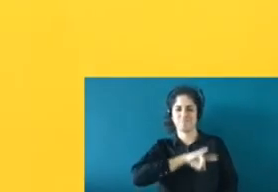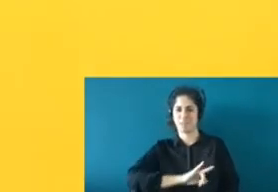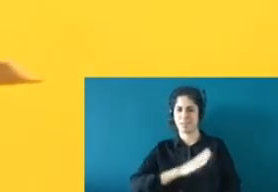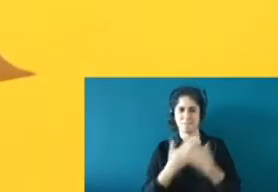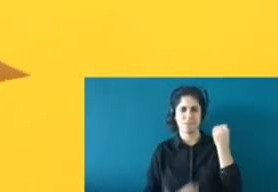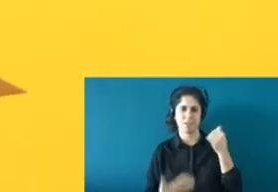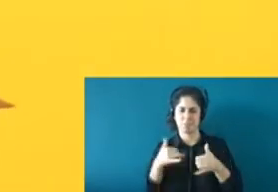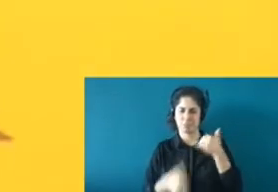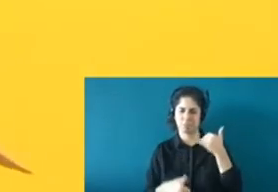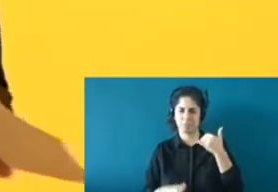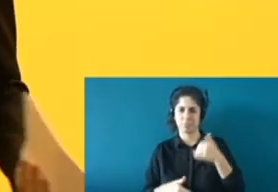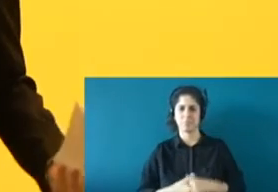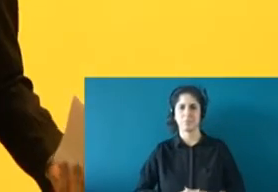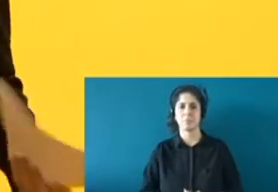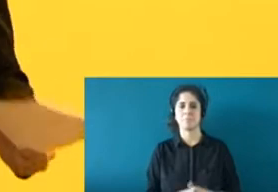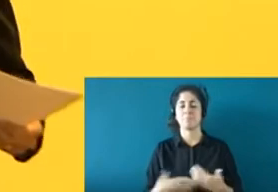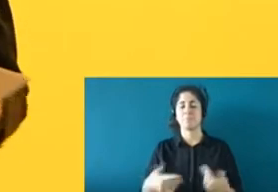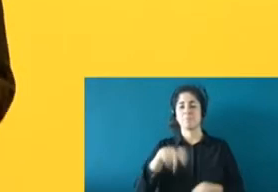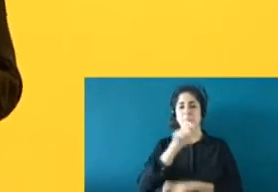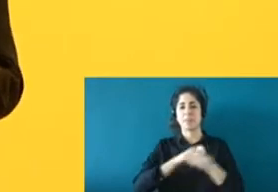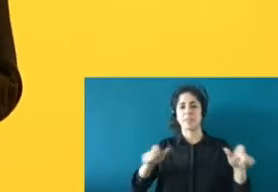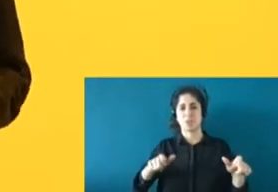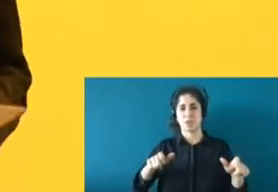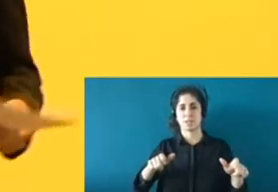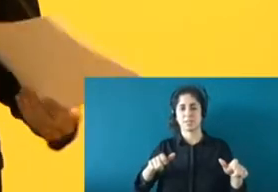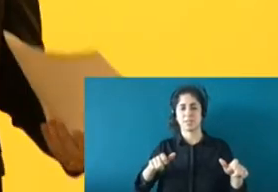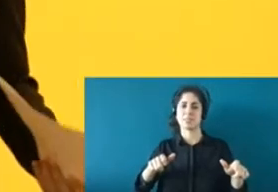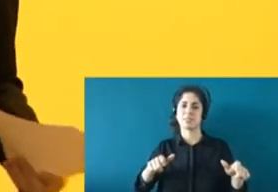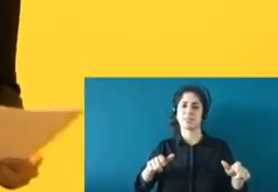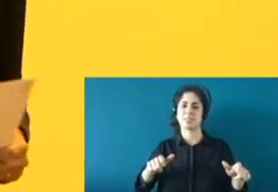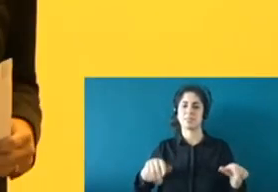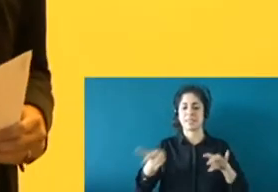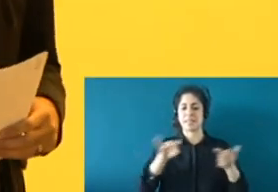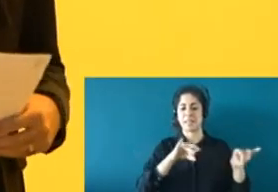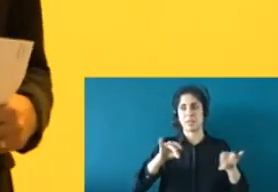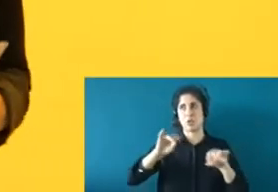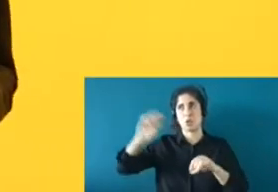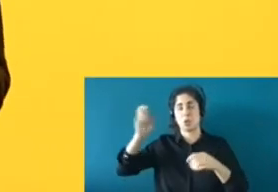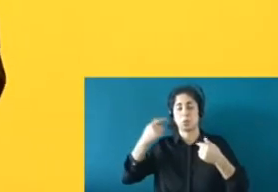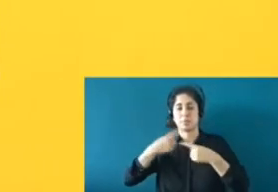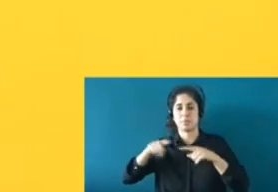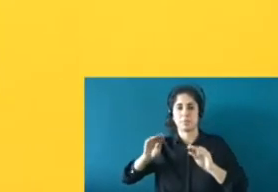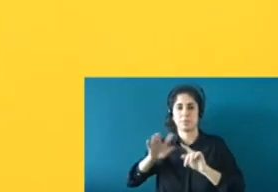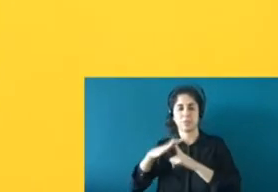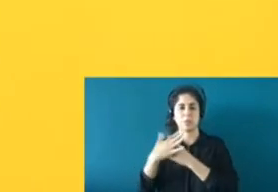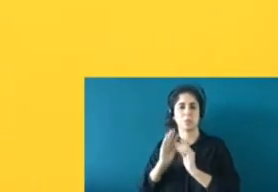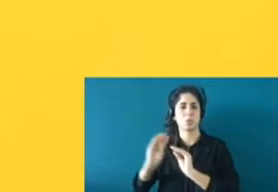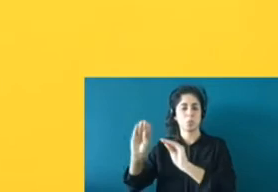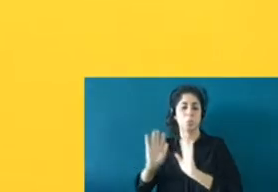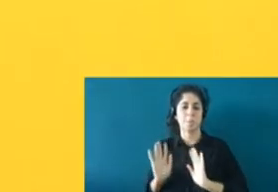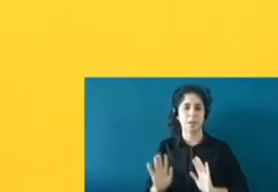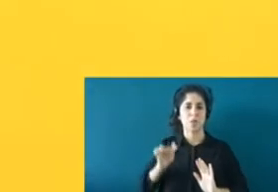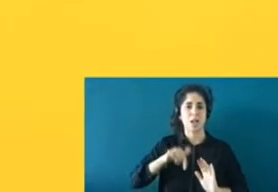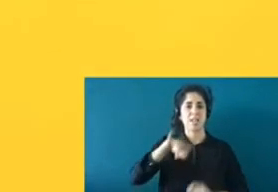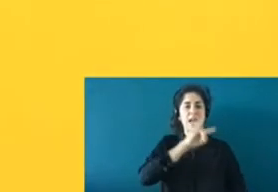Pues eso, efectivamente, las personas a Canarias, en otros territorios, es otra realidad, pero la realidad de Canarias es que llegan en